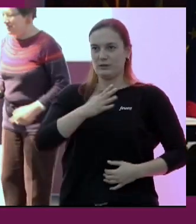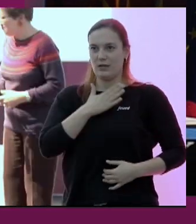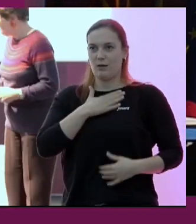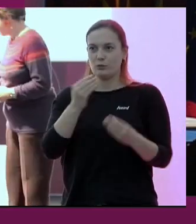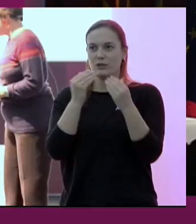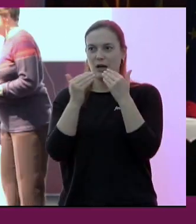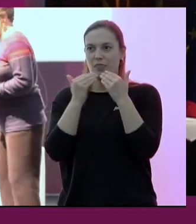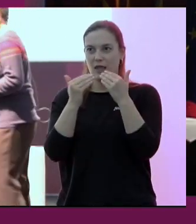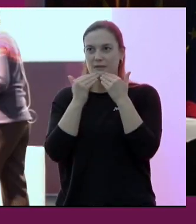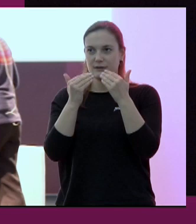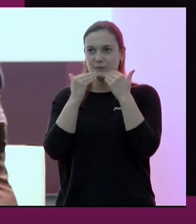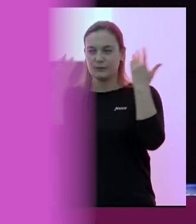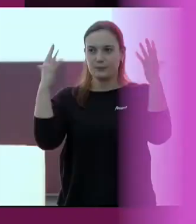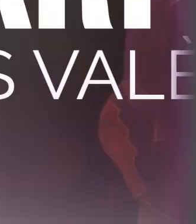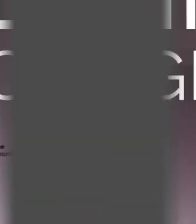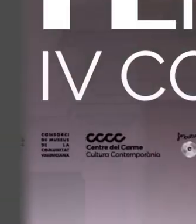gracias.